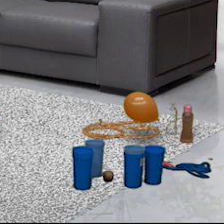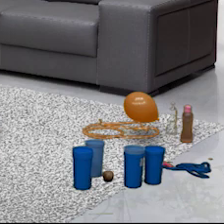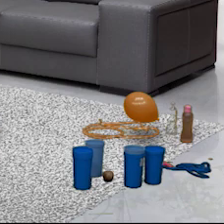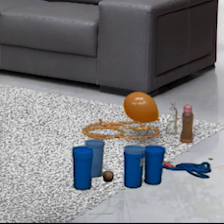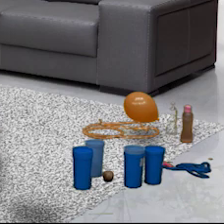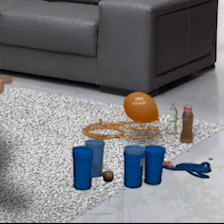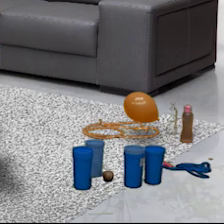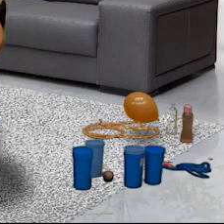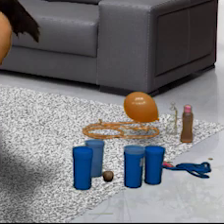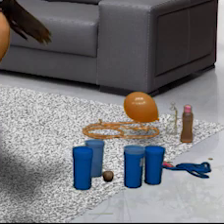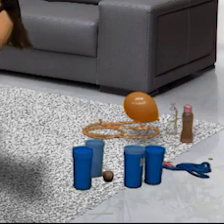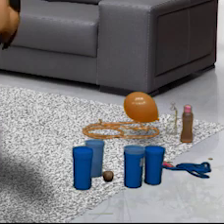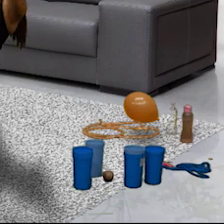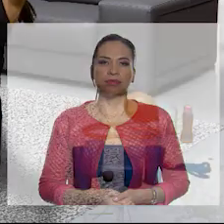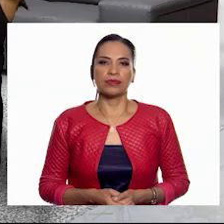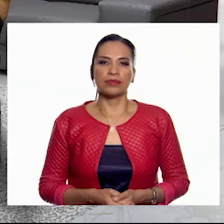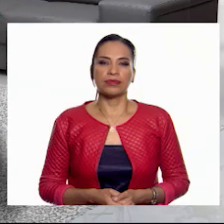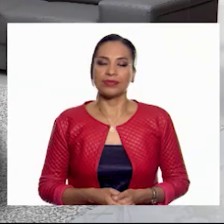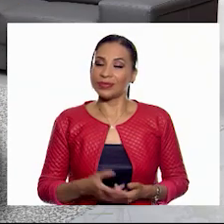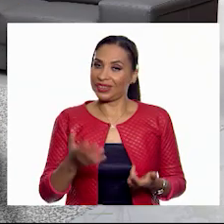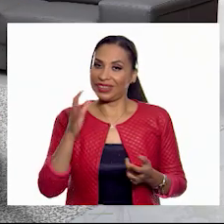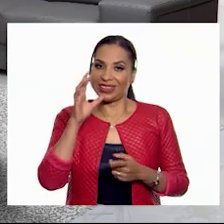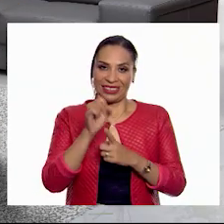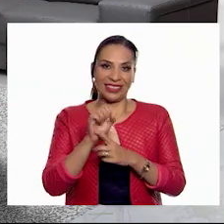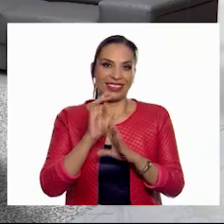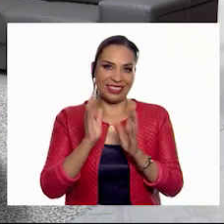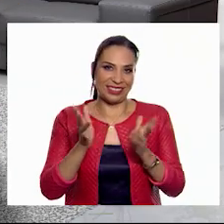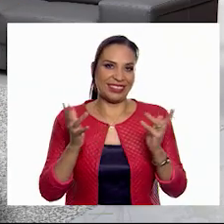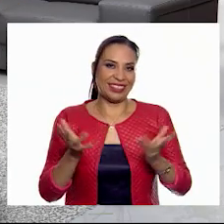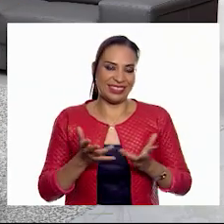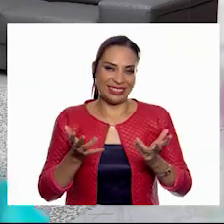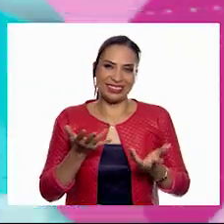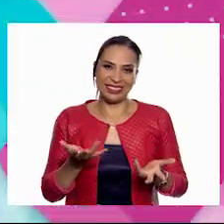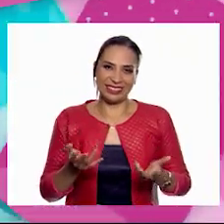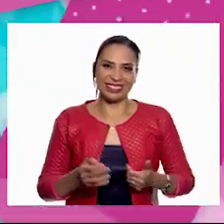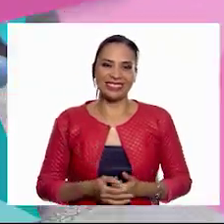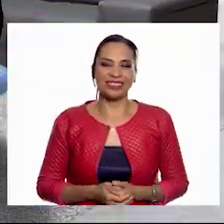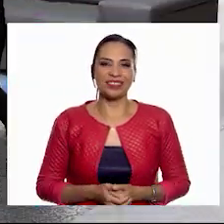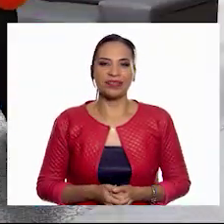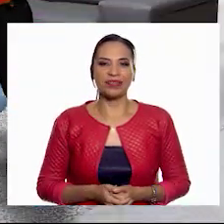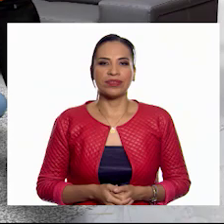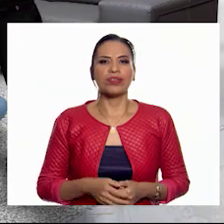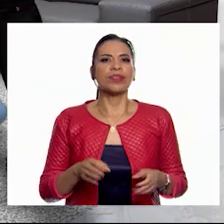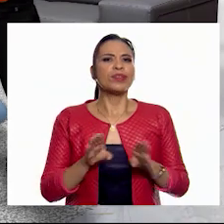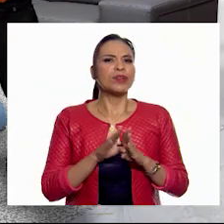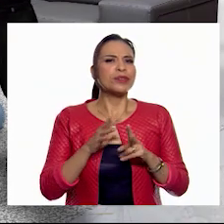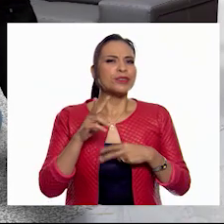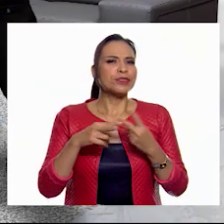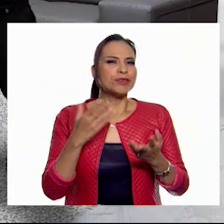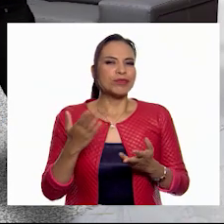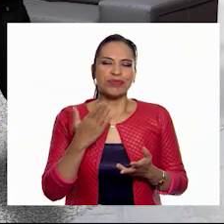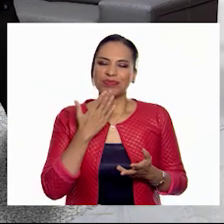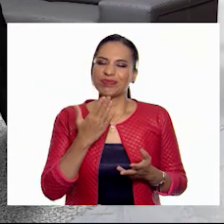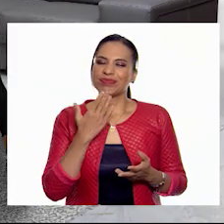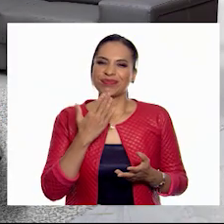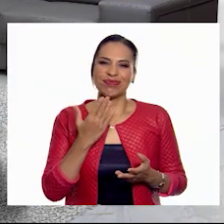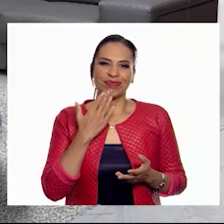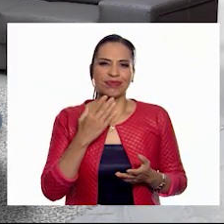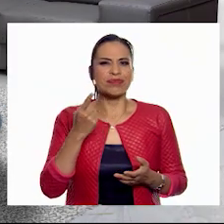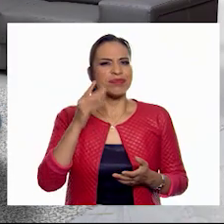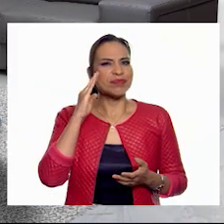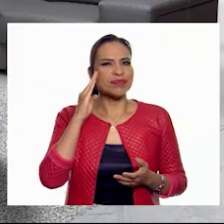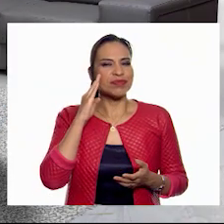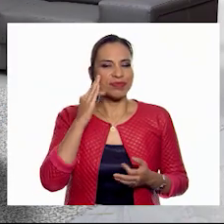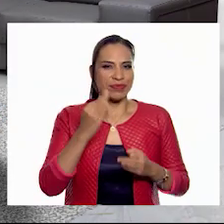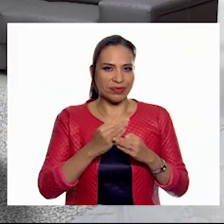desde hace rato. Ahí está. Viento. ¡Lo logramos! Sí. ¿Cómo vas, Carlos? Bien, Eva, muy bien. ¿Pero qué te